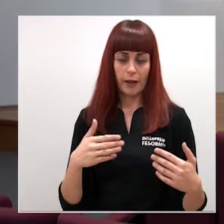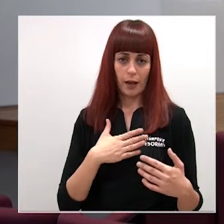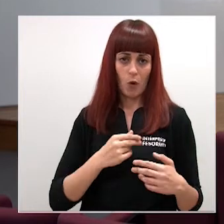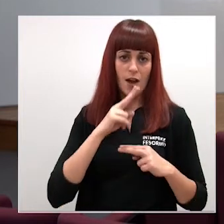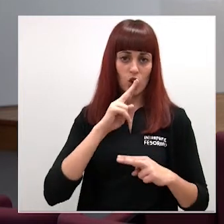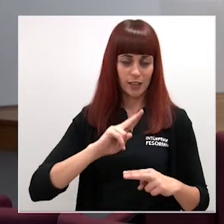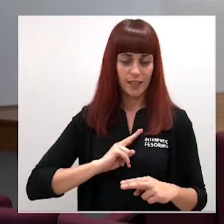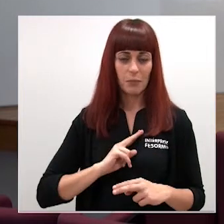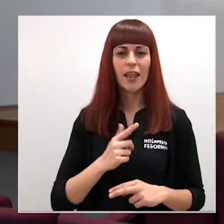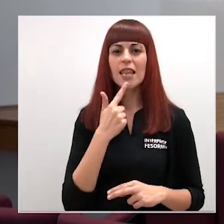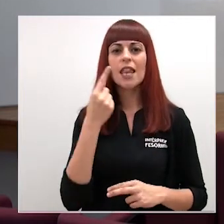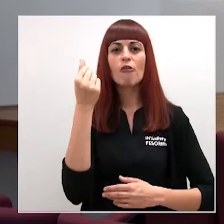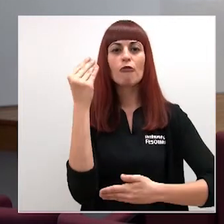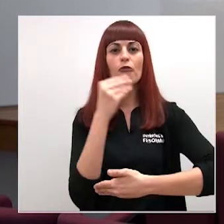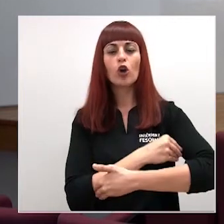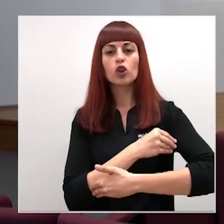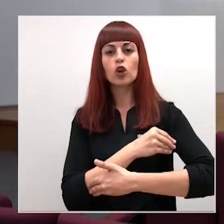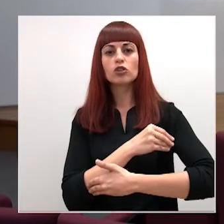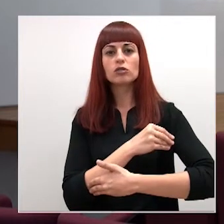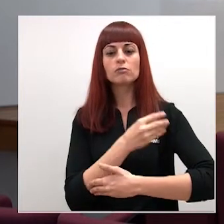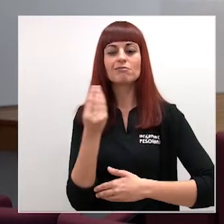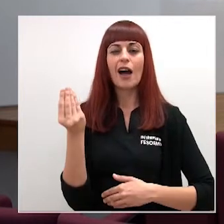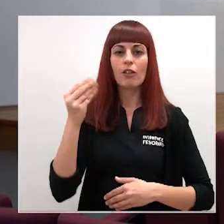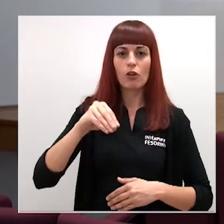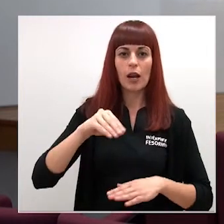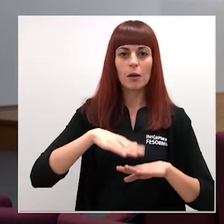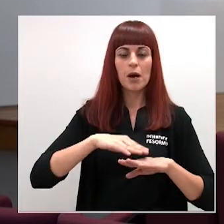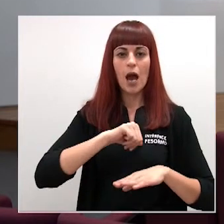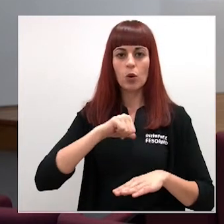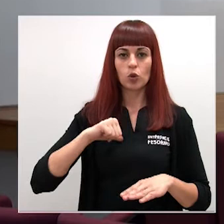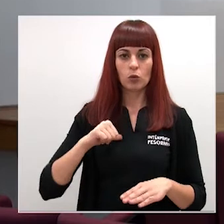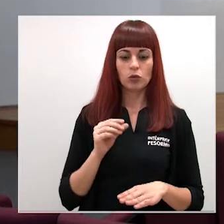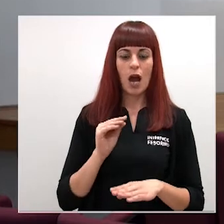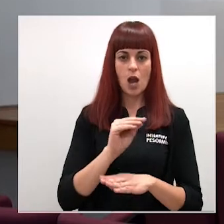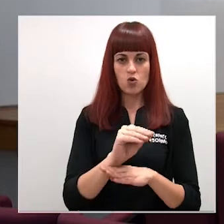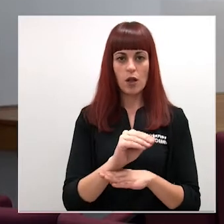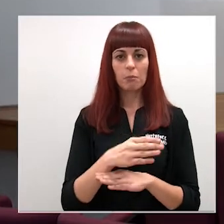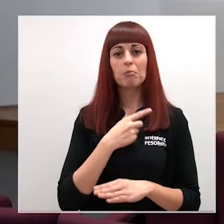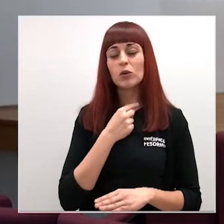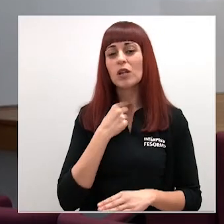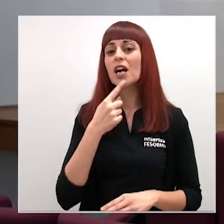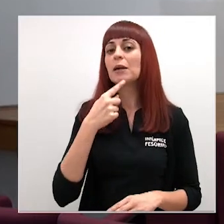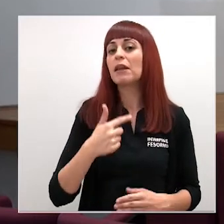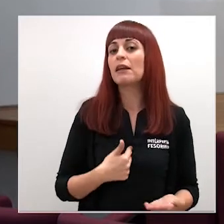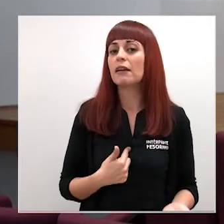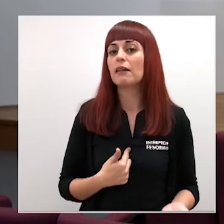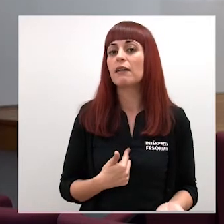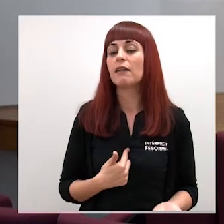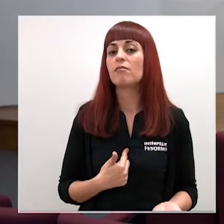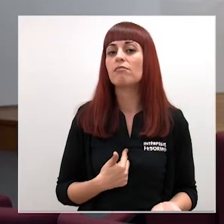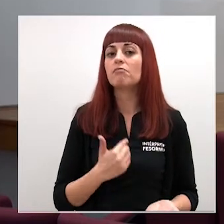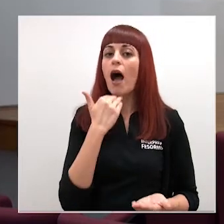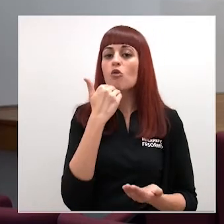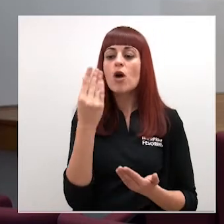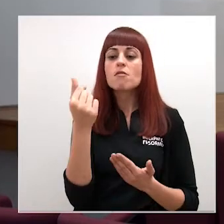antes de sus fondos adicionales para ayudas para autónomos y me gustaría que me concretara alguna de